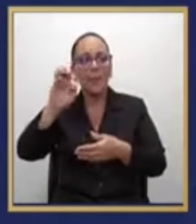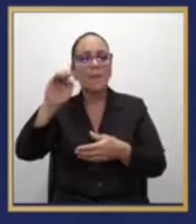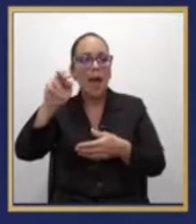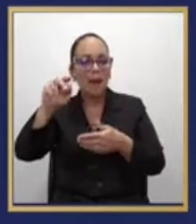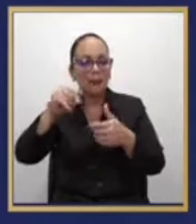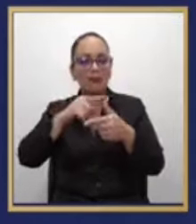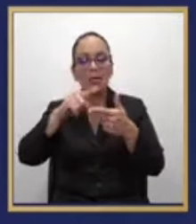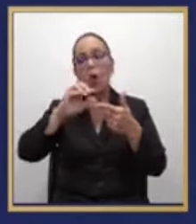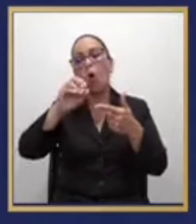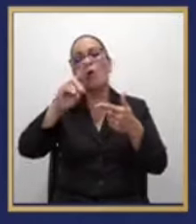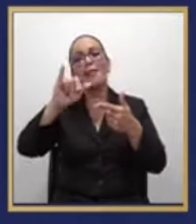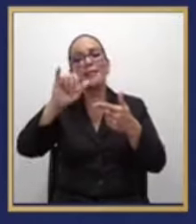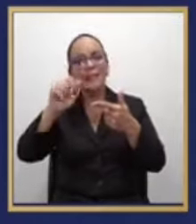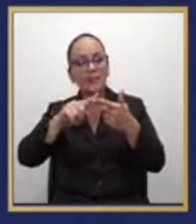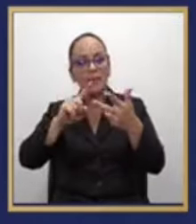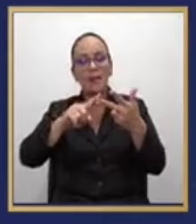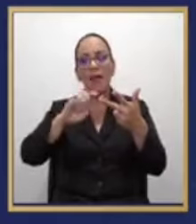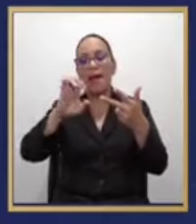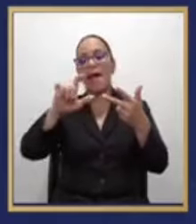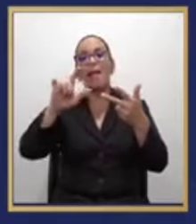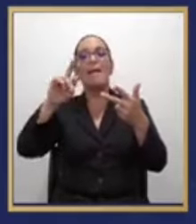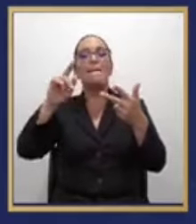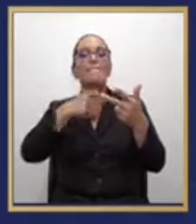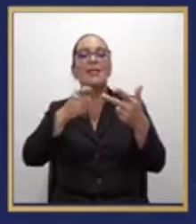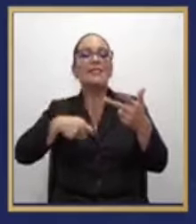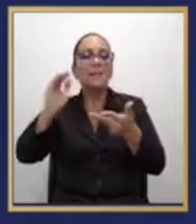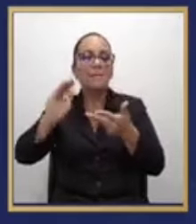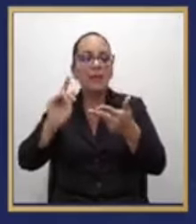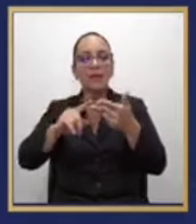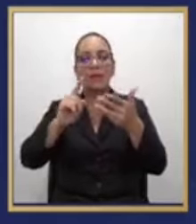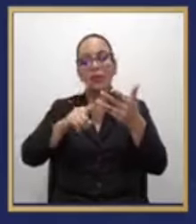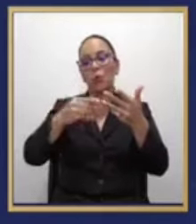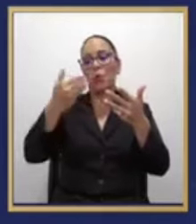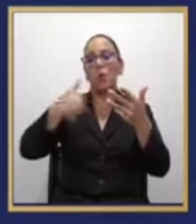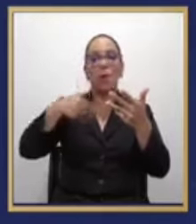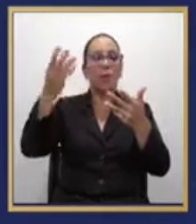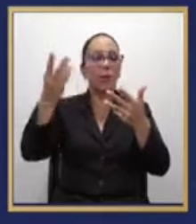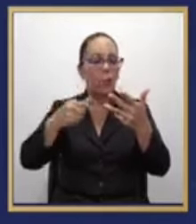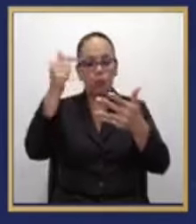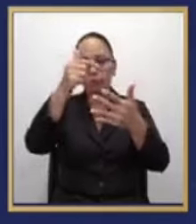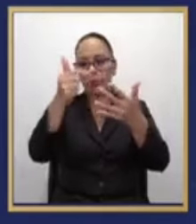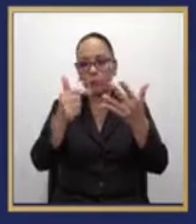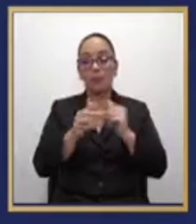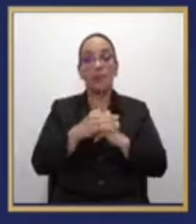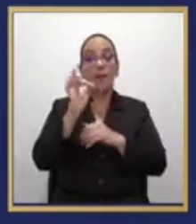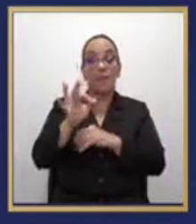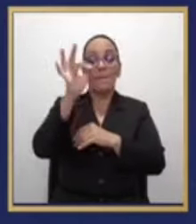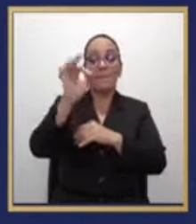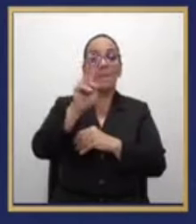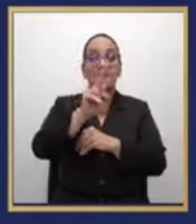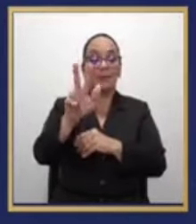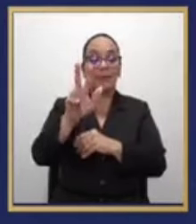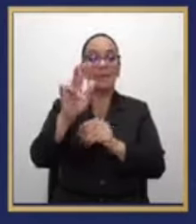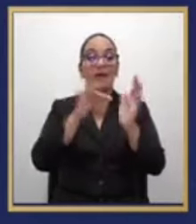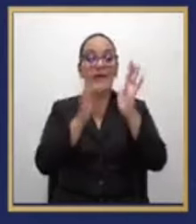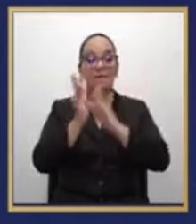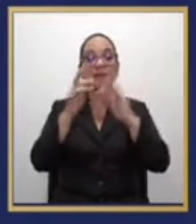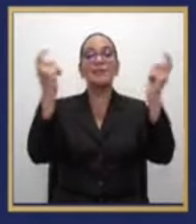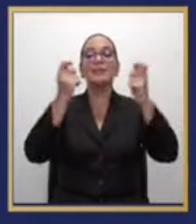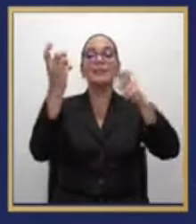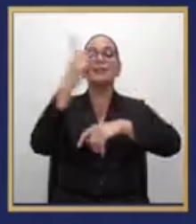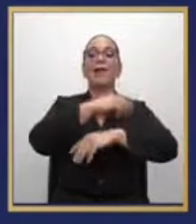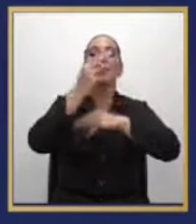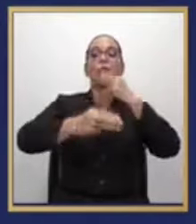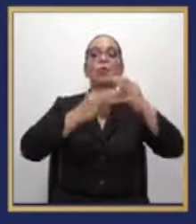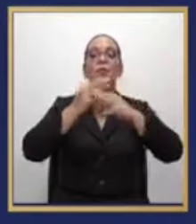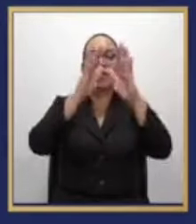Principito, el Hombre que Calculaba y muchos más. El próximo 23 de abril celebramos el Día Mundial